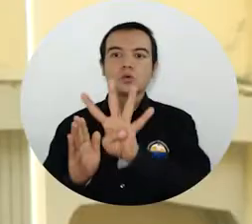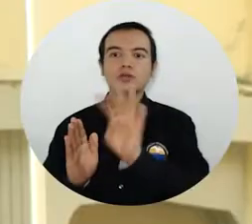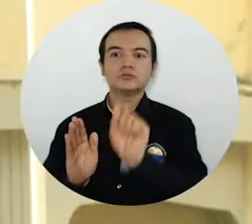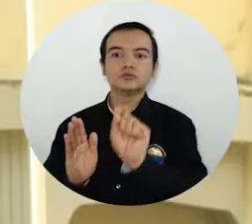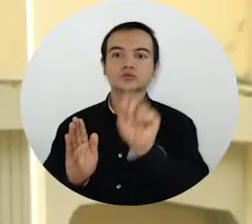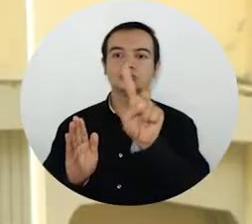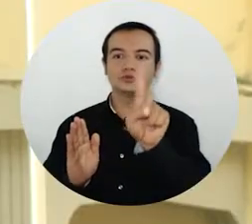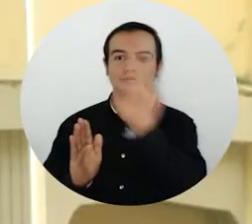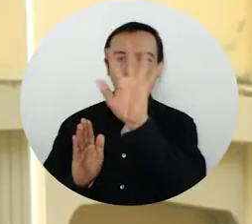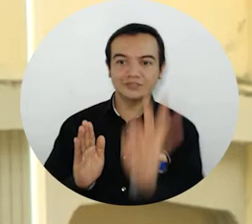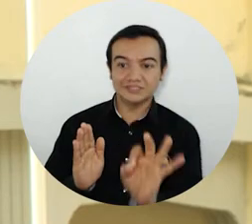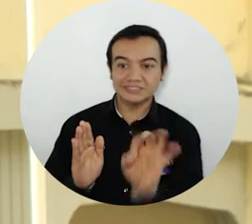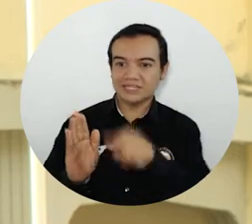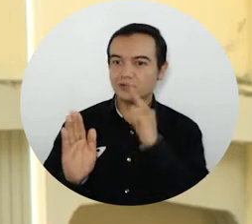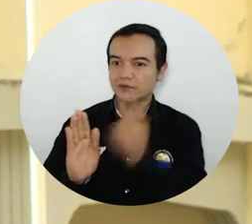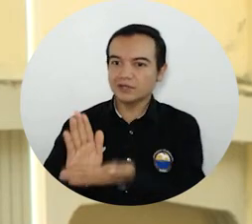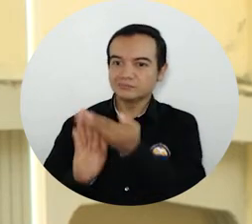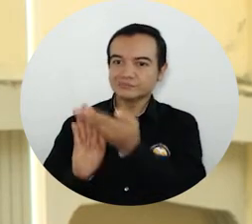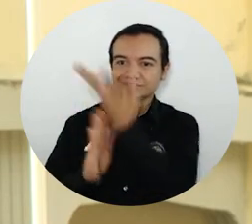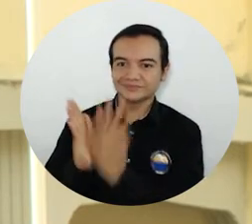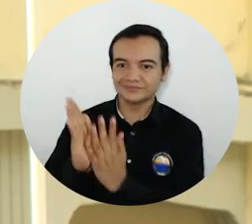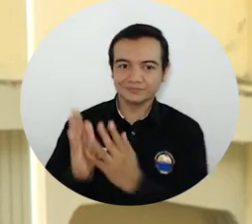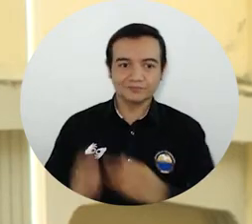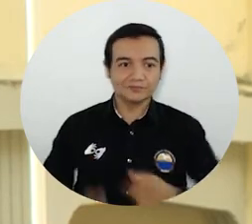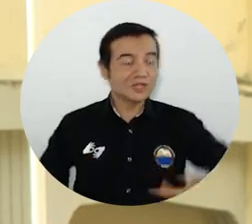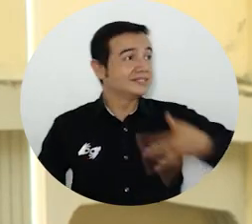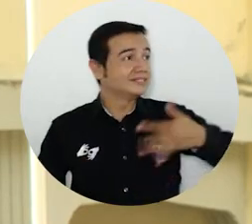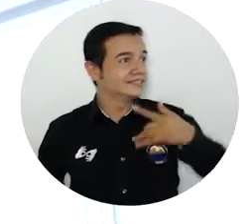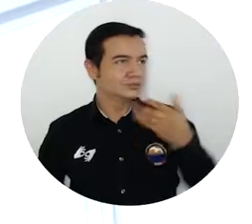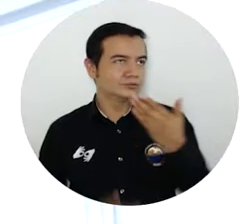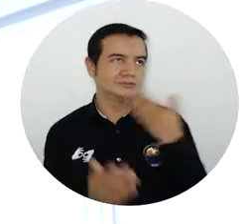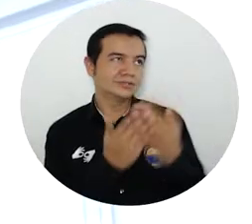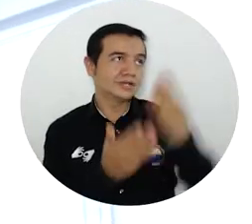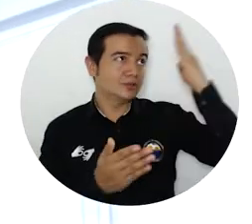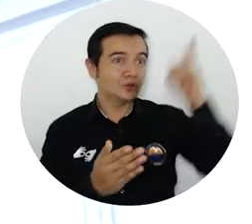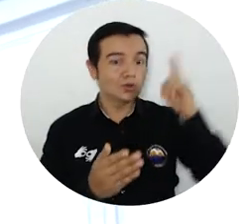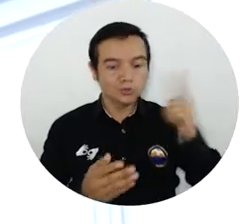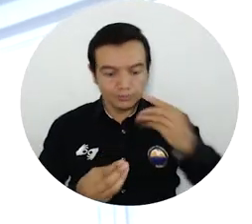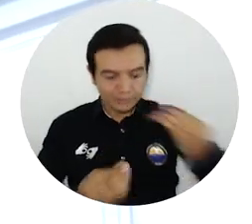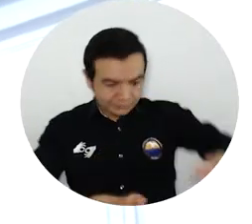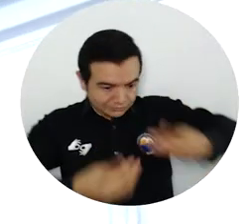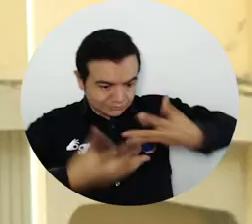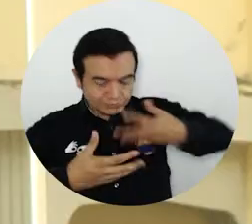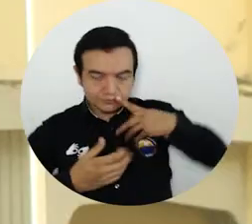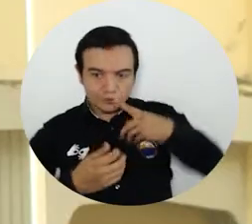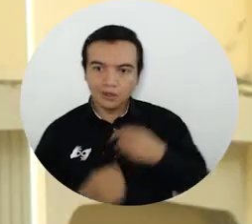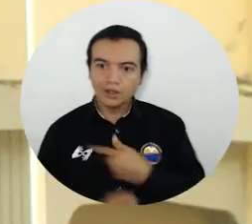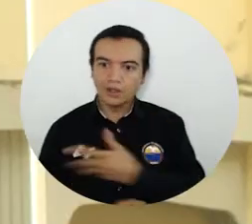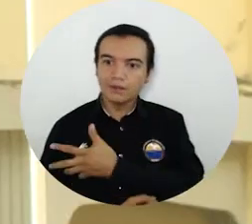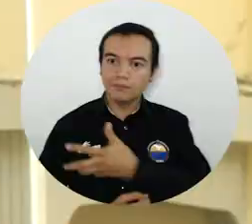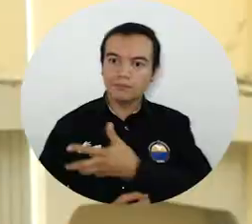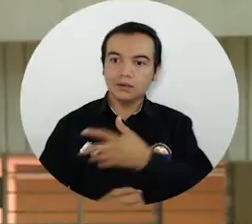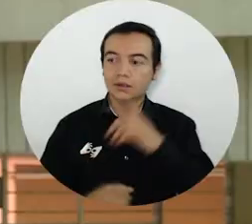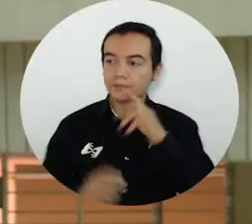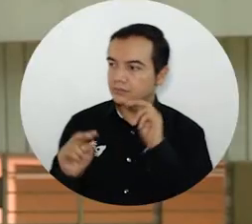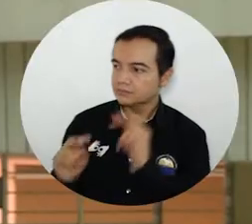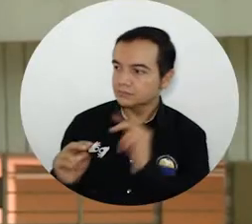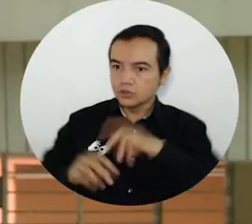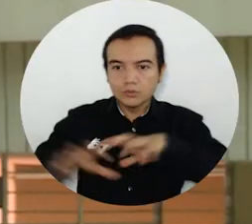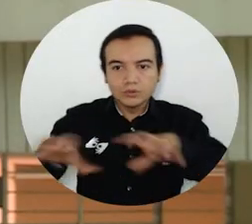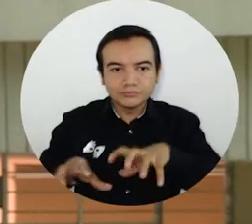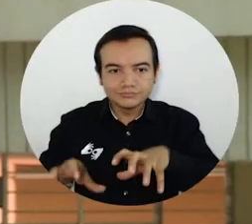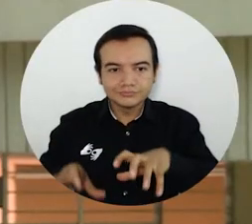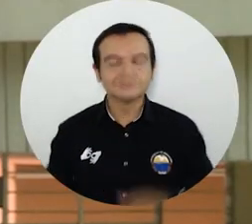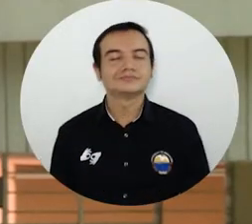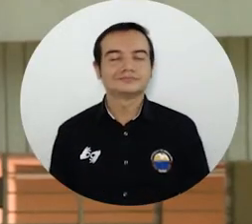Dale gracias a Dios por esta certificación que pienso es un plus para nosotros como estudiantes y se ha visto el gran esfuerzo. Junto a los